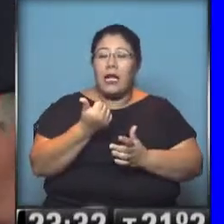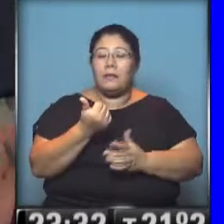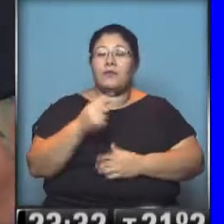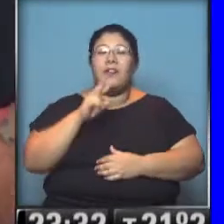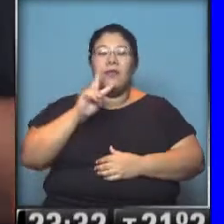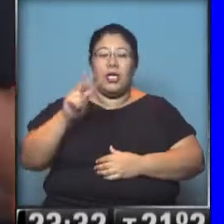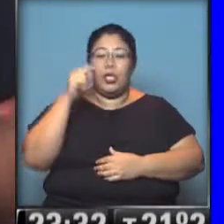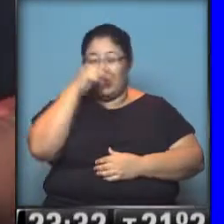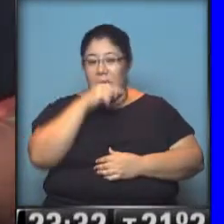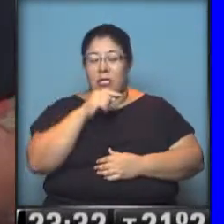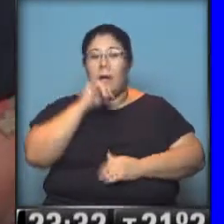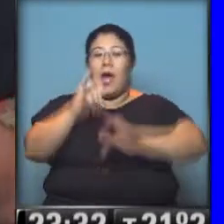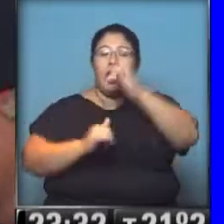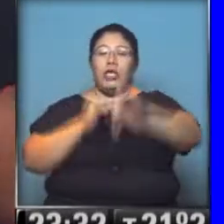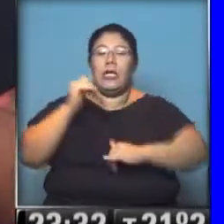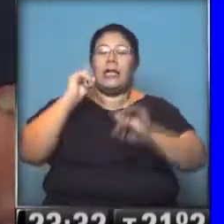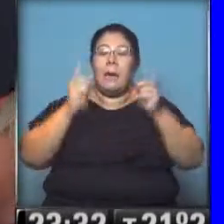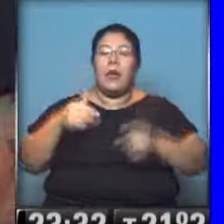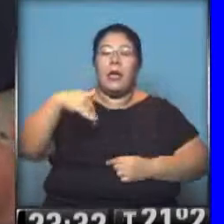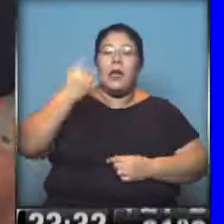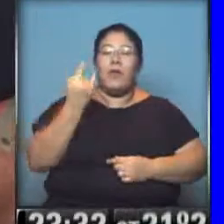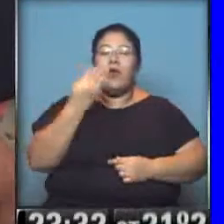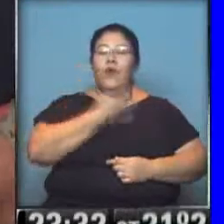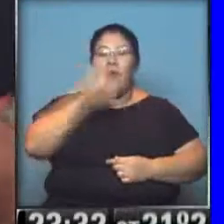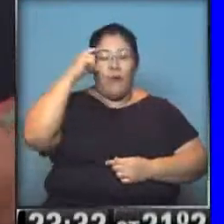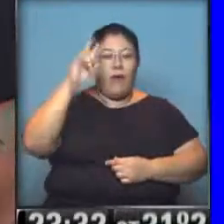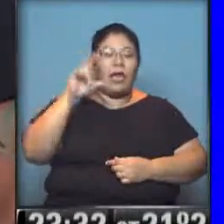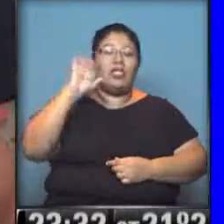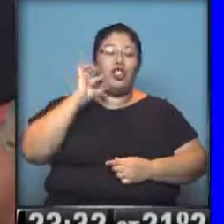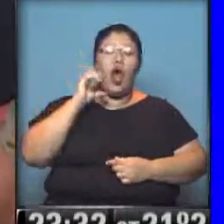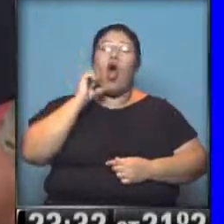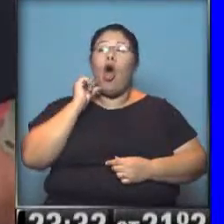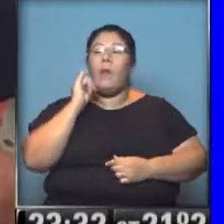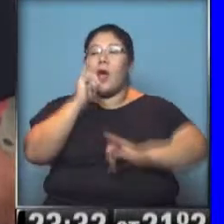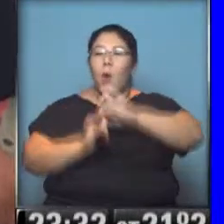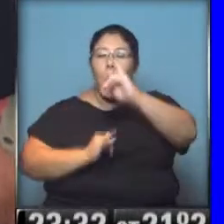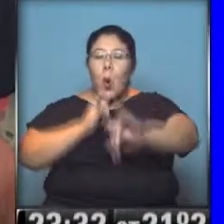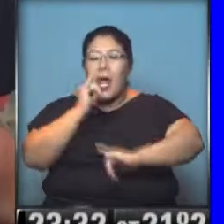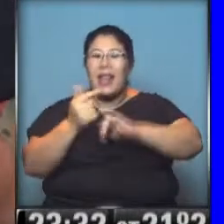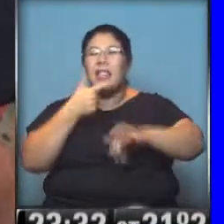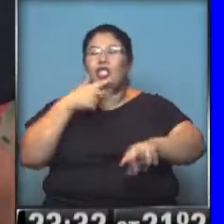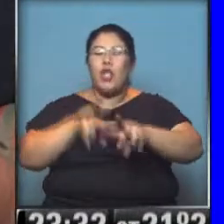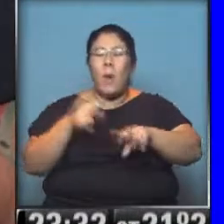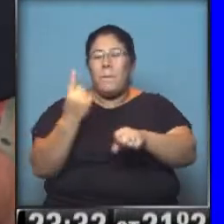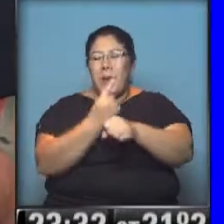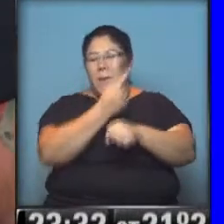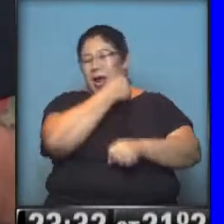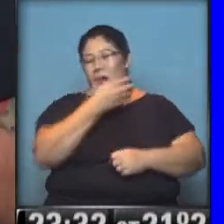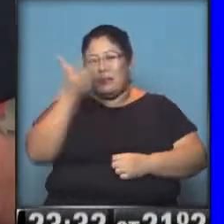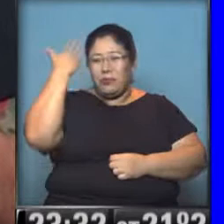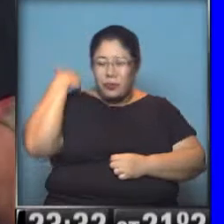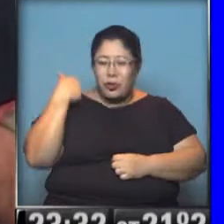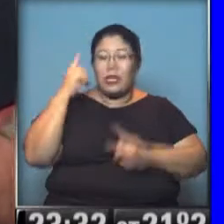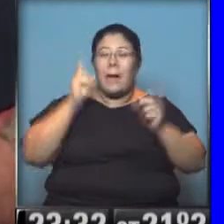van a contar él, el Mufercho también, el monologuista que aparecía al principio de los shows de Los Redondos, y el propio Guillermo Bellinson.